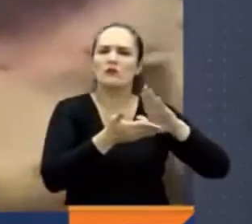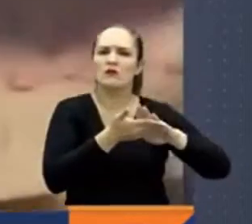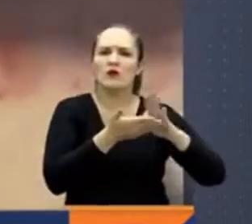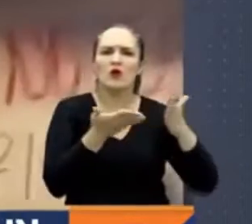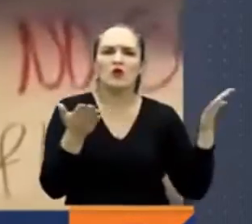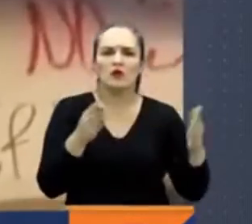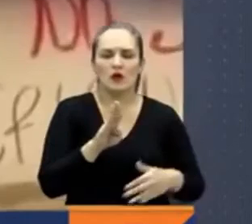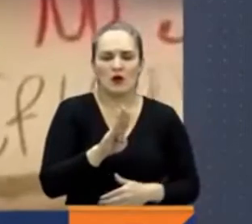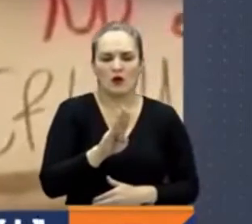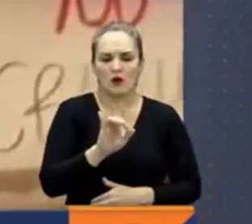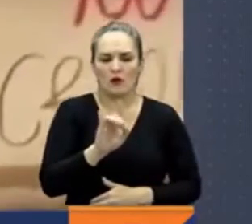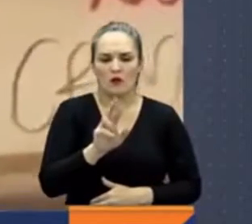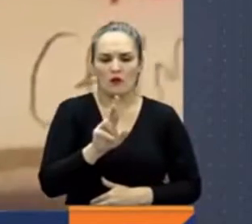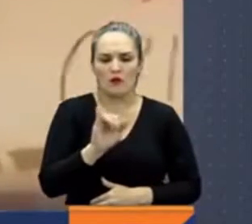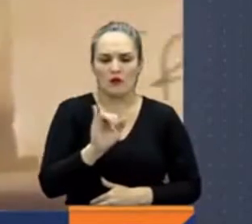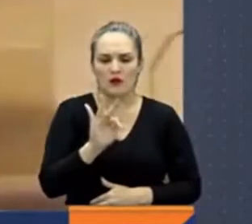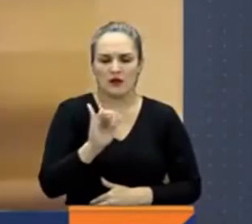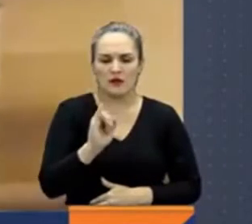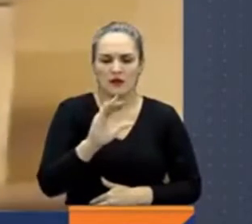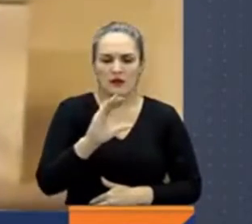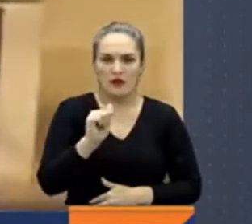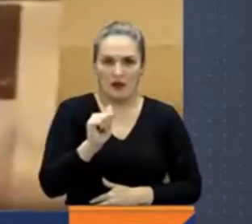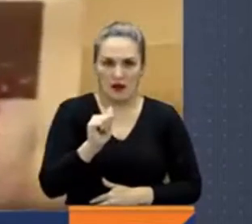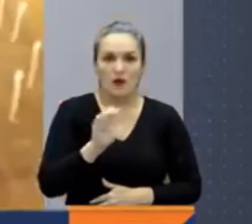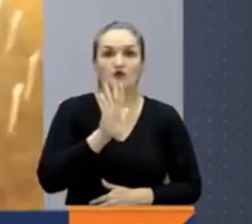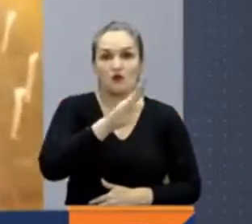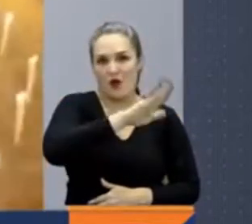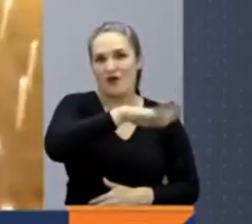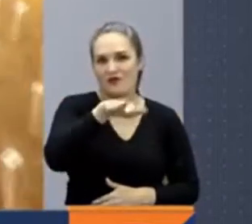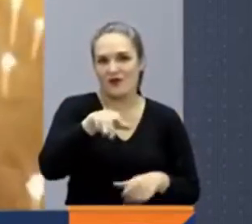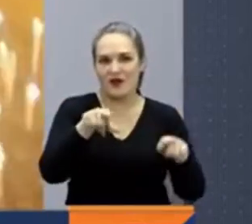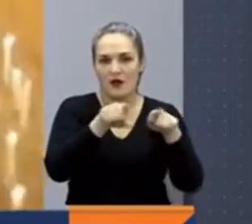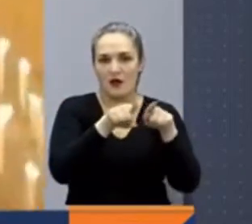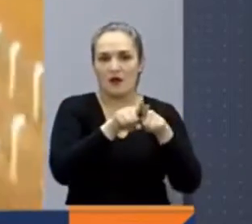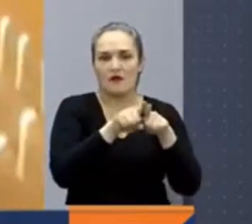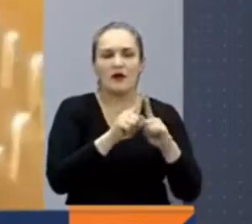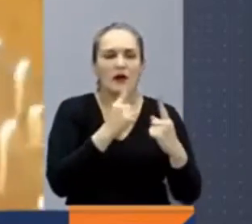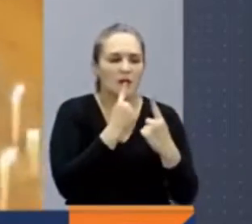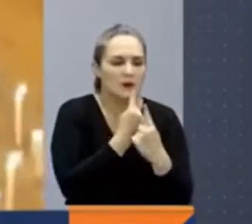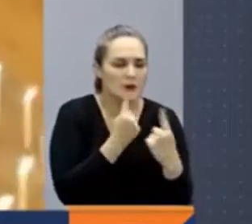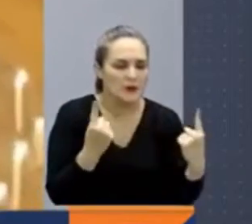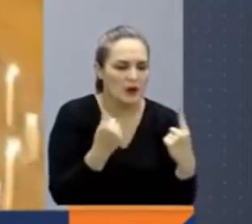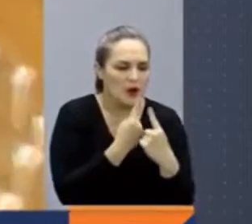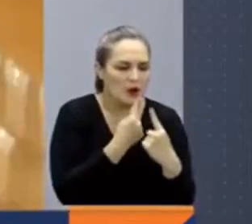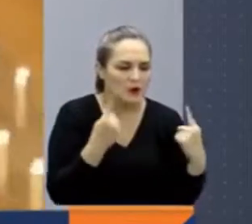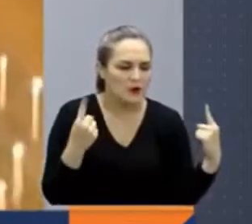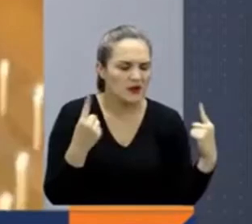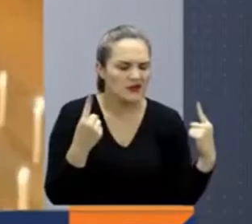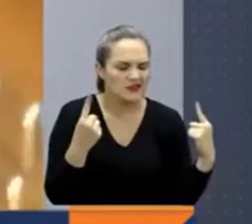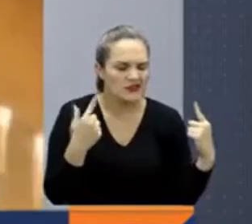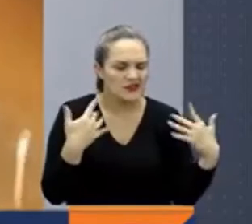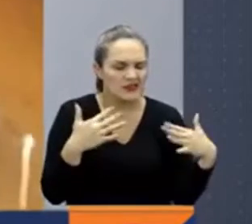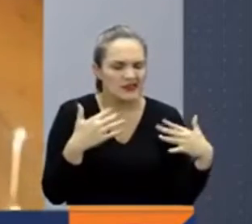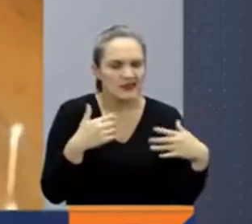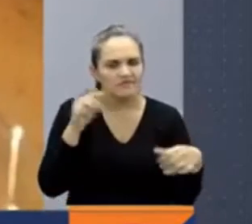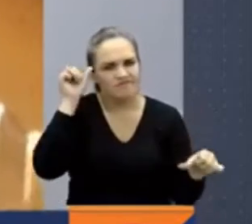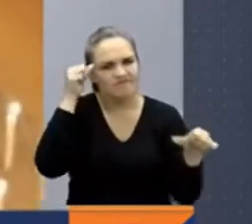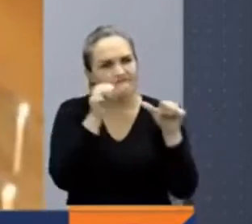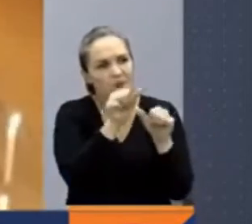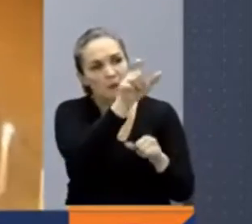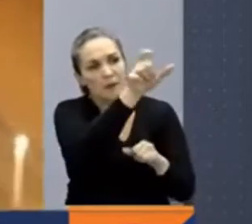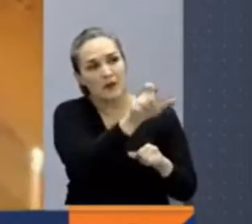Buritica realizó una velatón en memoria de Víctor Peña y Arturo González, que son los dos mineros que actualmente se encuentran